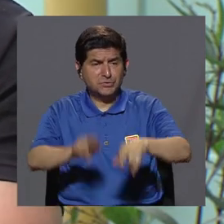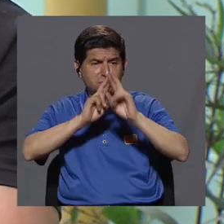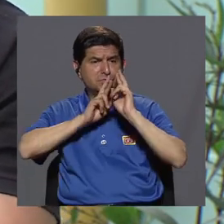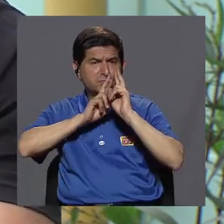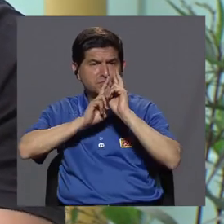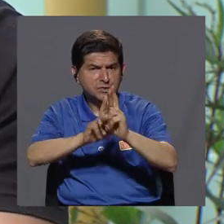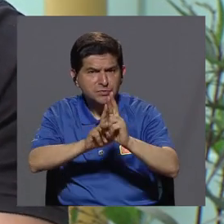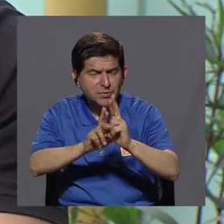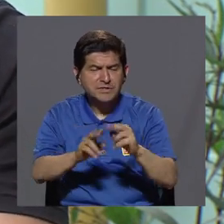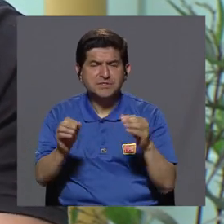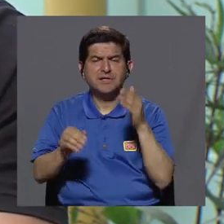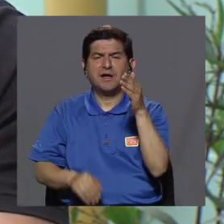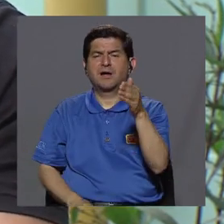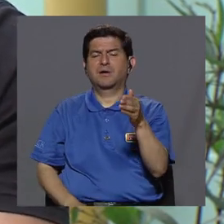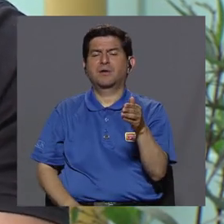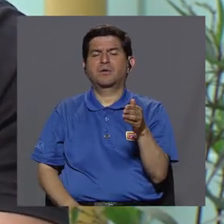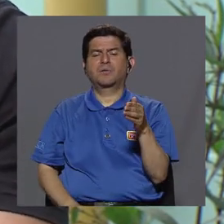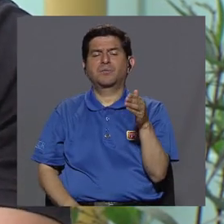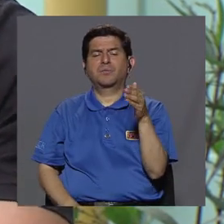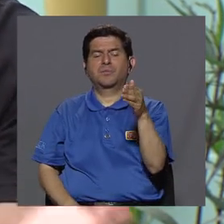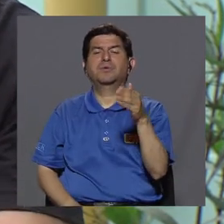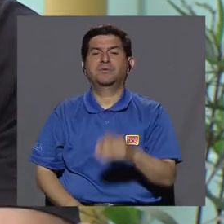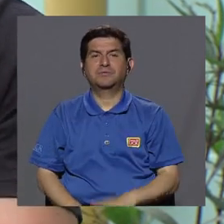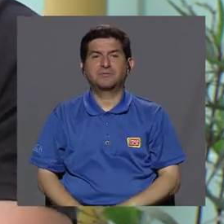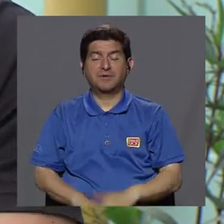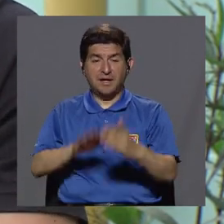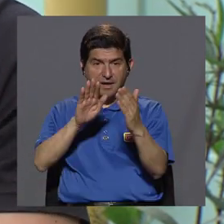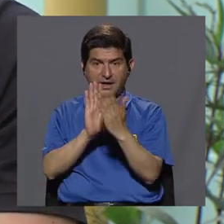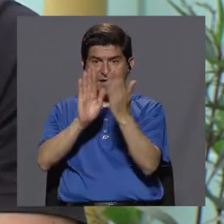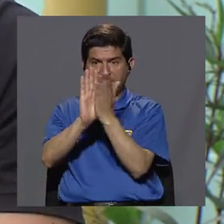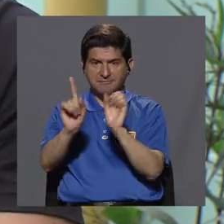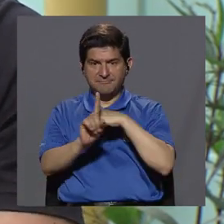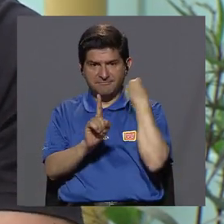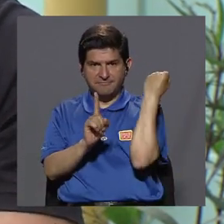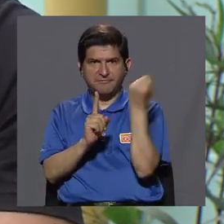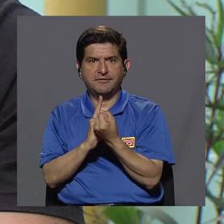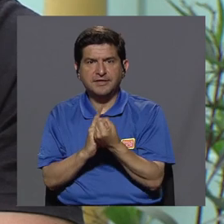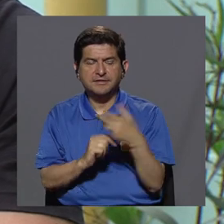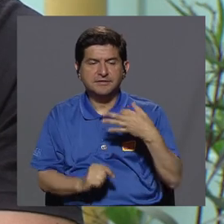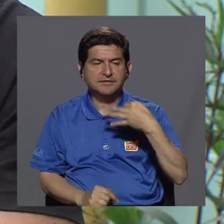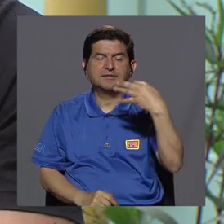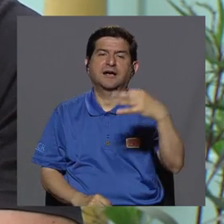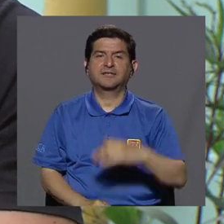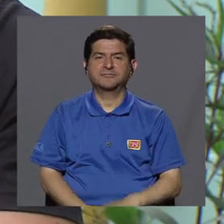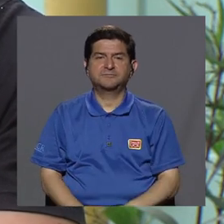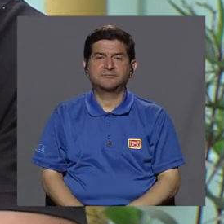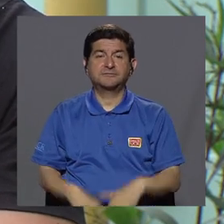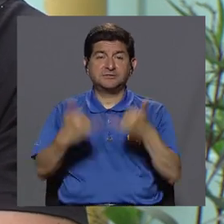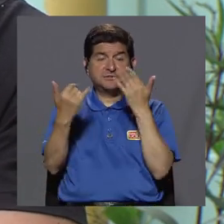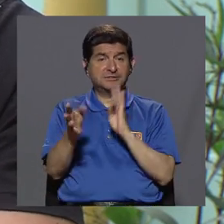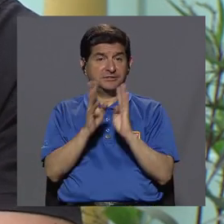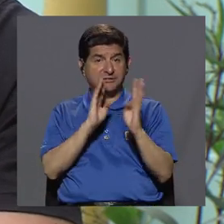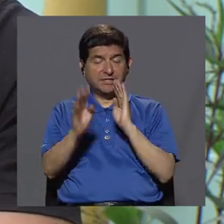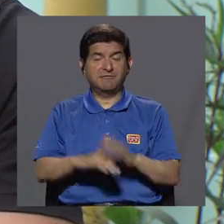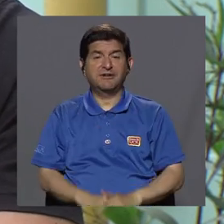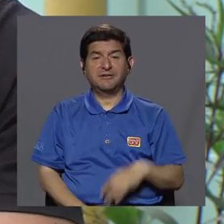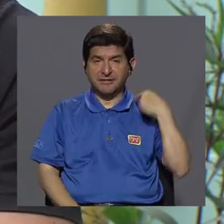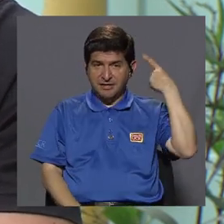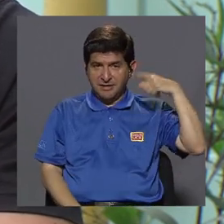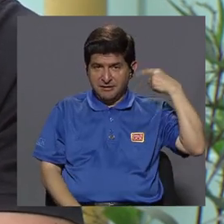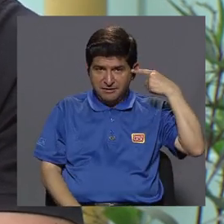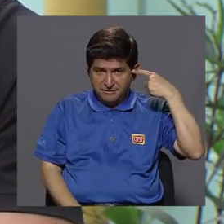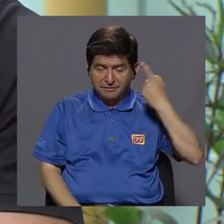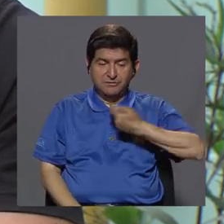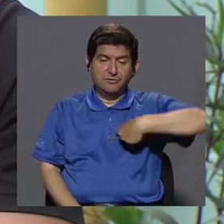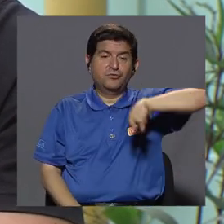de una manera más lenta, ¿verdad? Ante las situaciones, ¿verdad? Cotidianas. Cuando ya hablamos de una demencia, tenemos